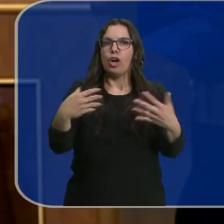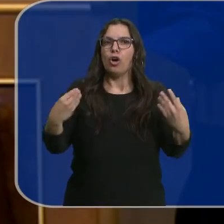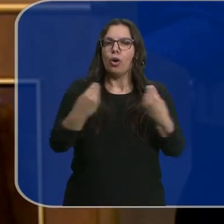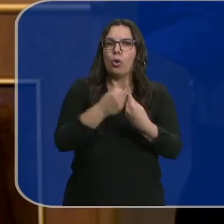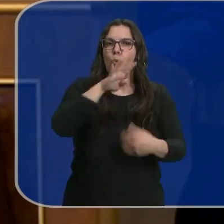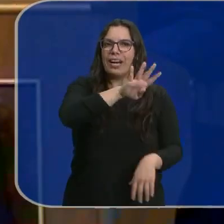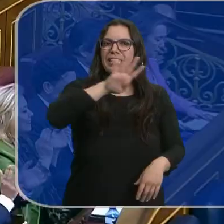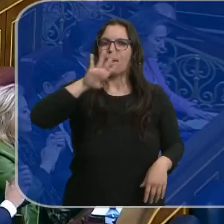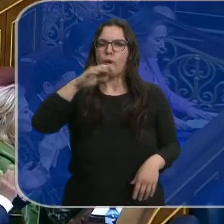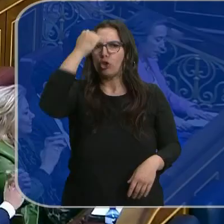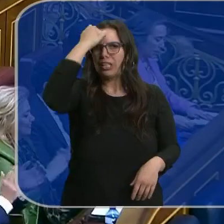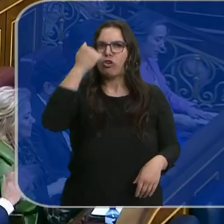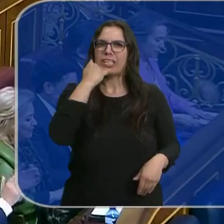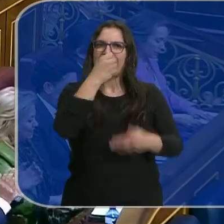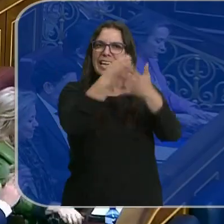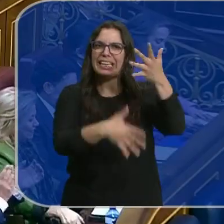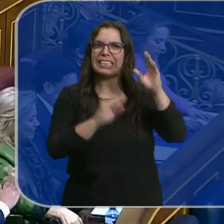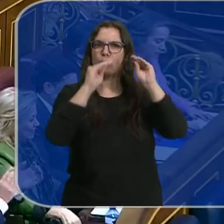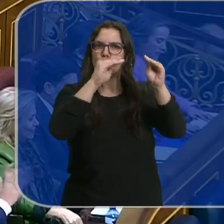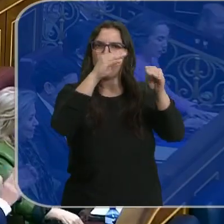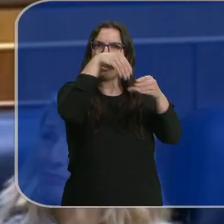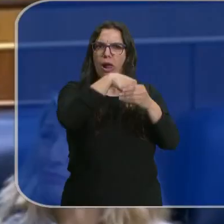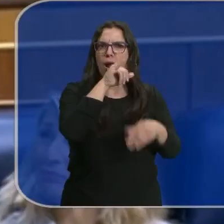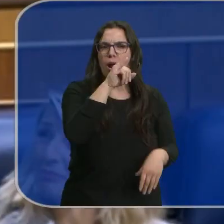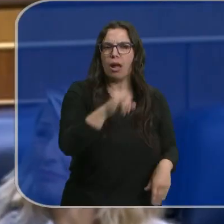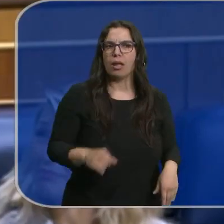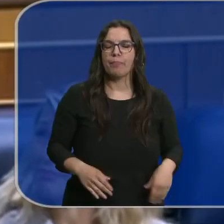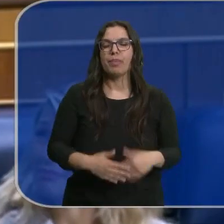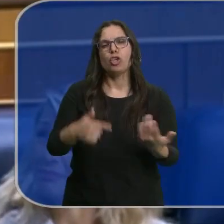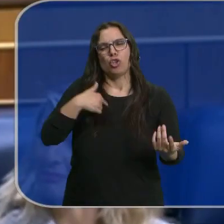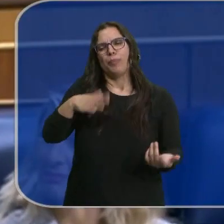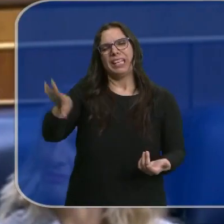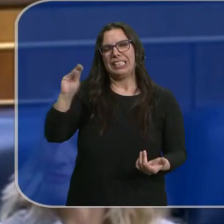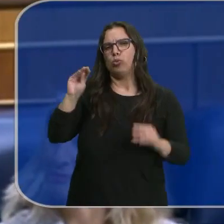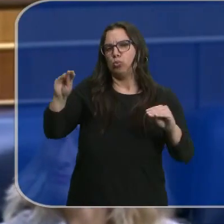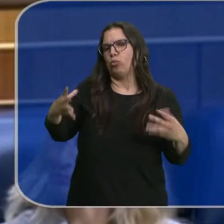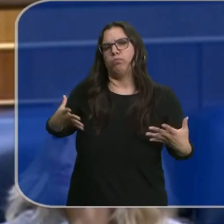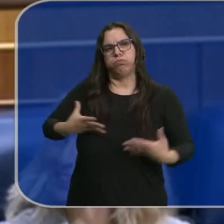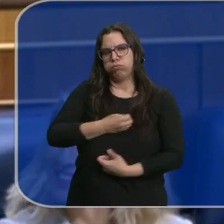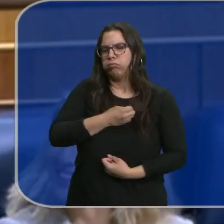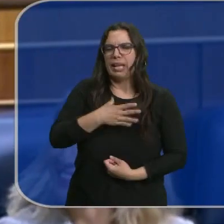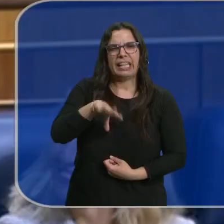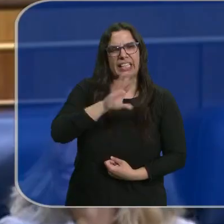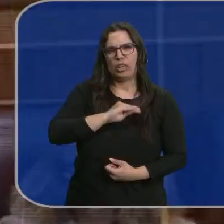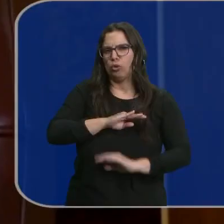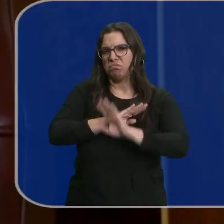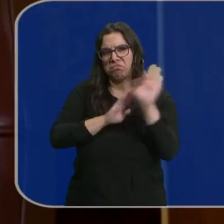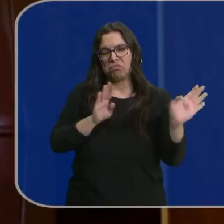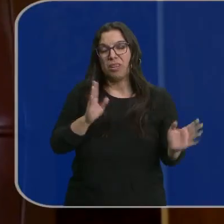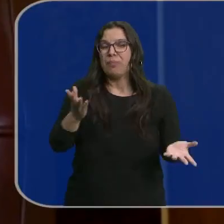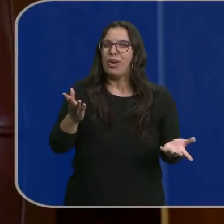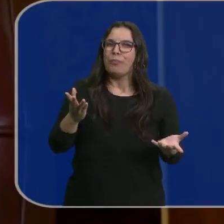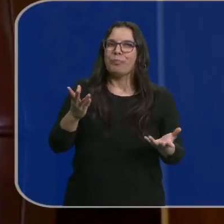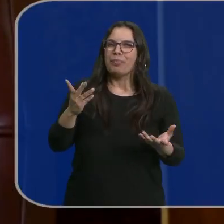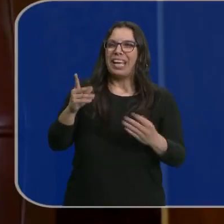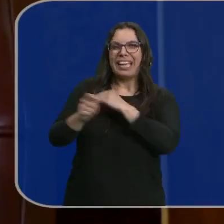44 terroristas en sus listas electorales. Yo comprendo su frustración. La comprendo. Pero